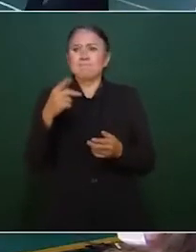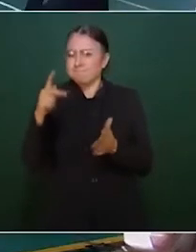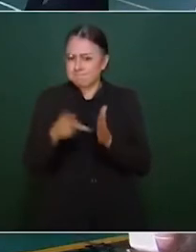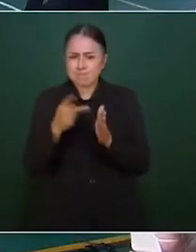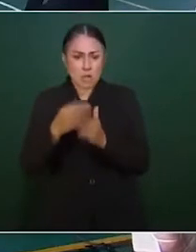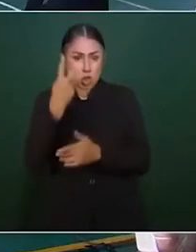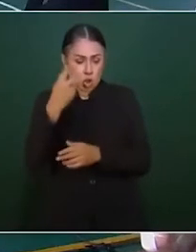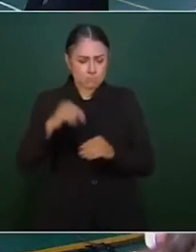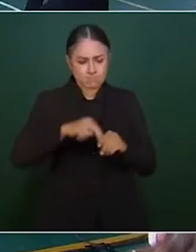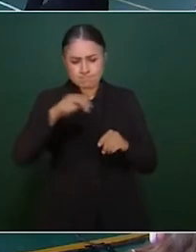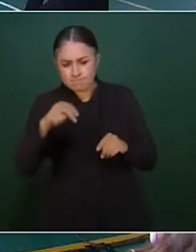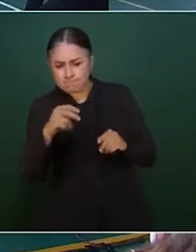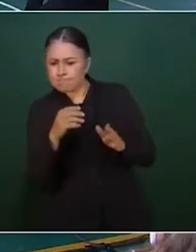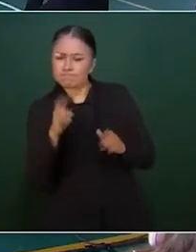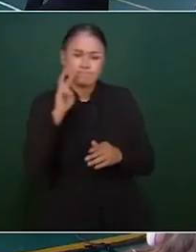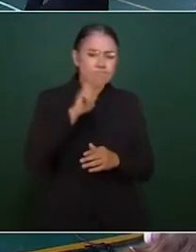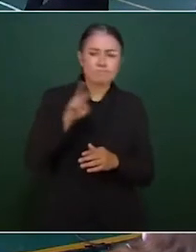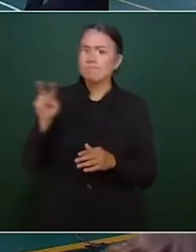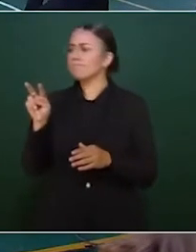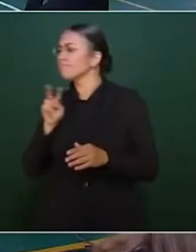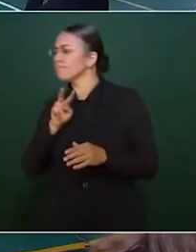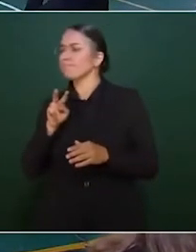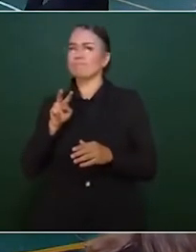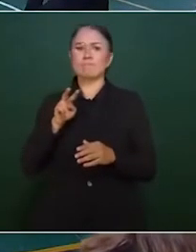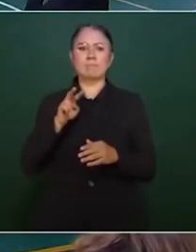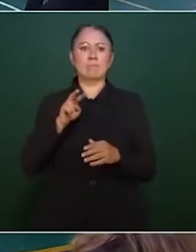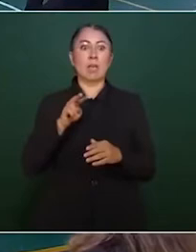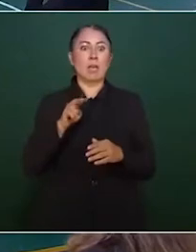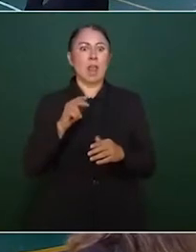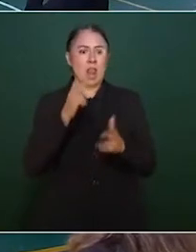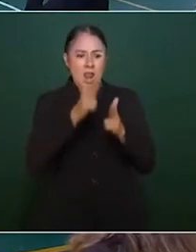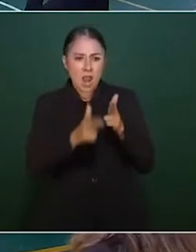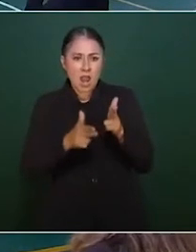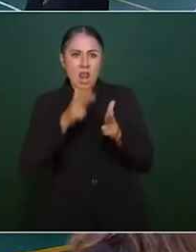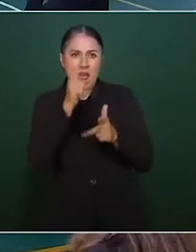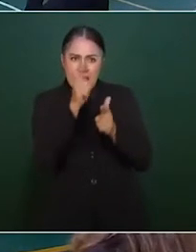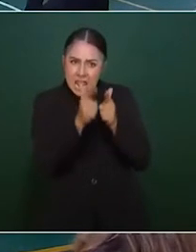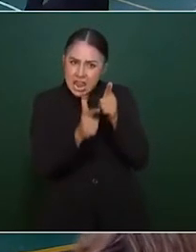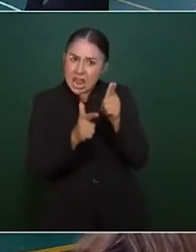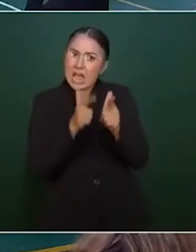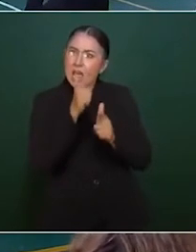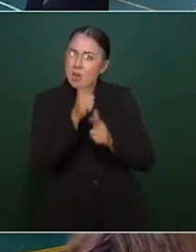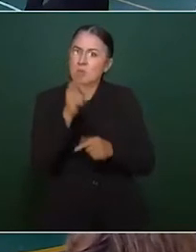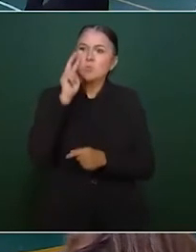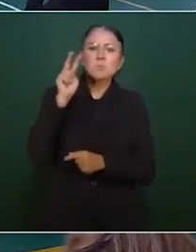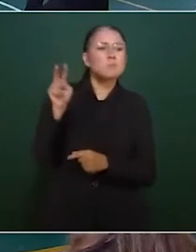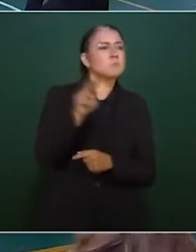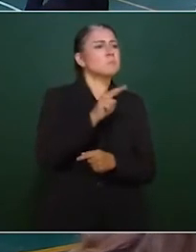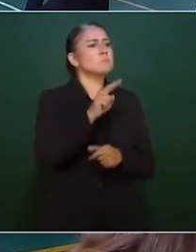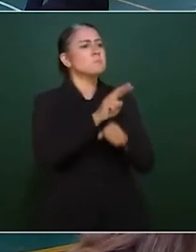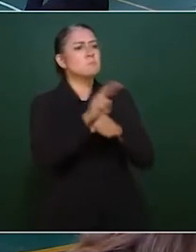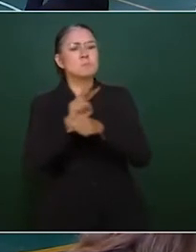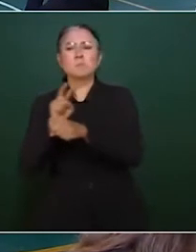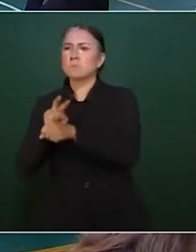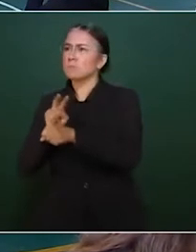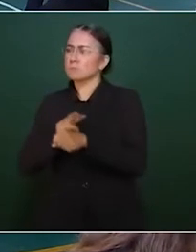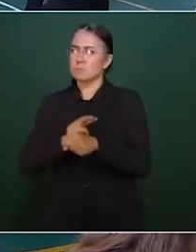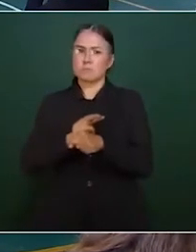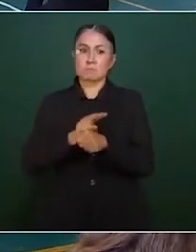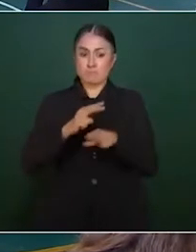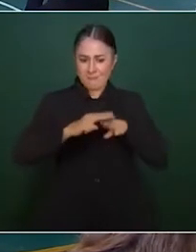varios tramos para observar detalles. Se utilizó un vagón especial de inspección de líneas de Ferromex.